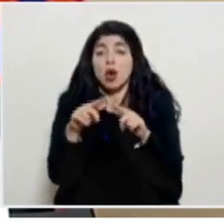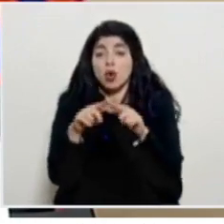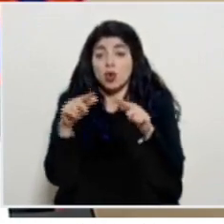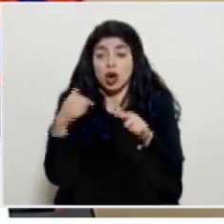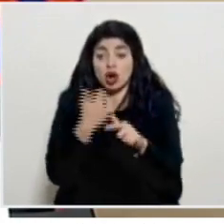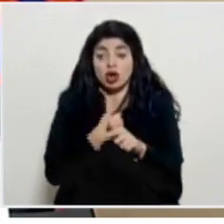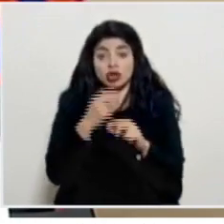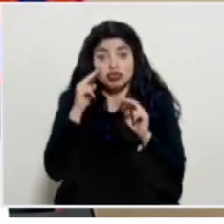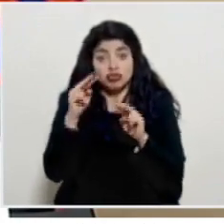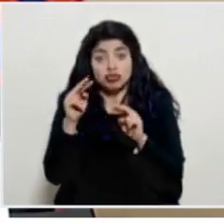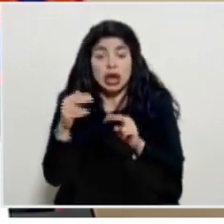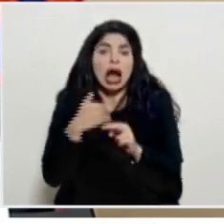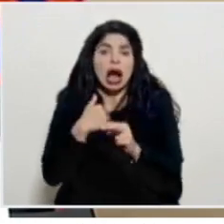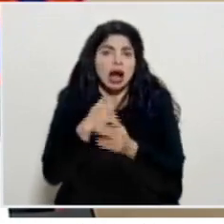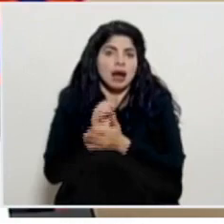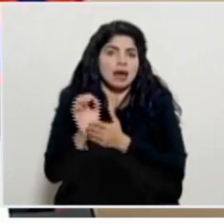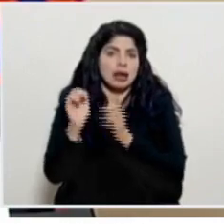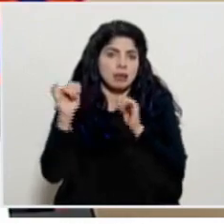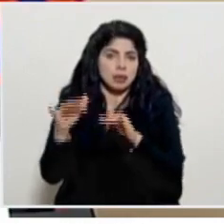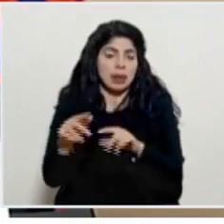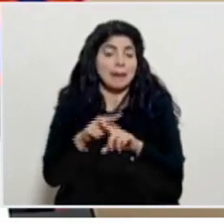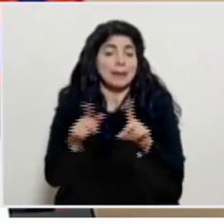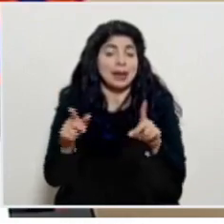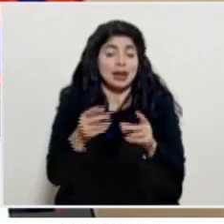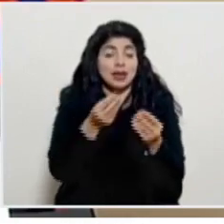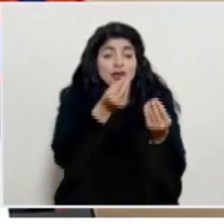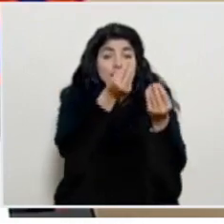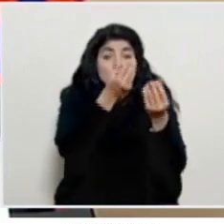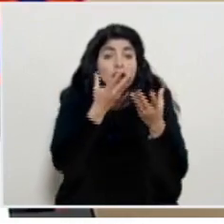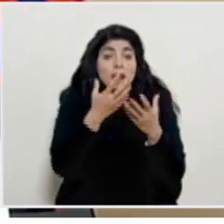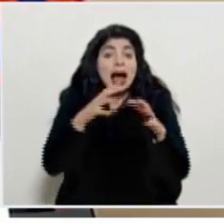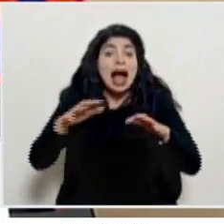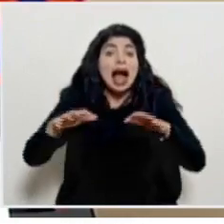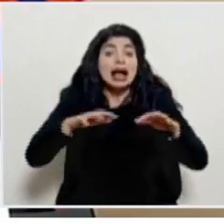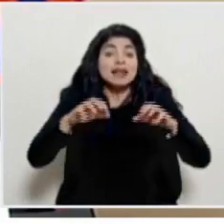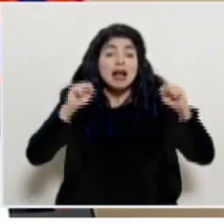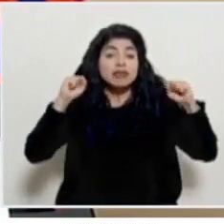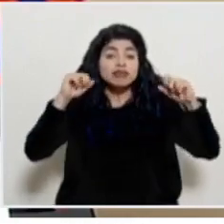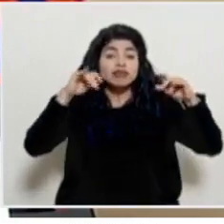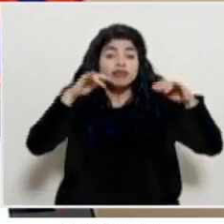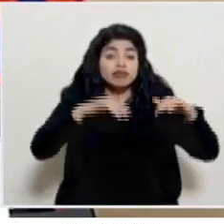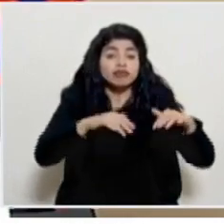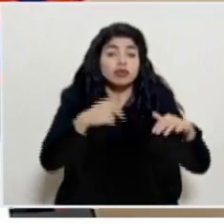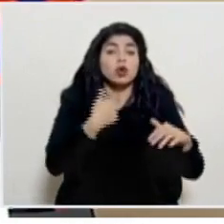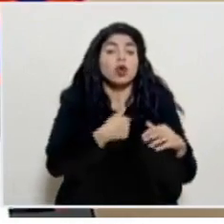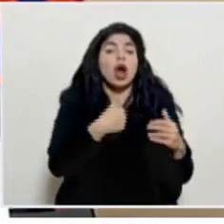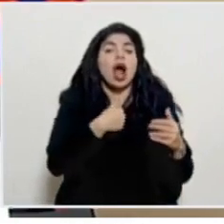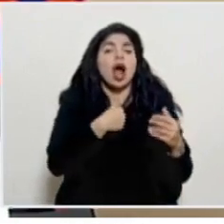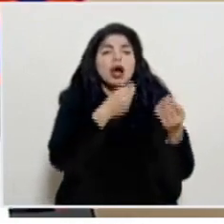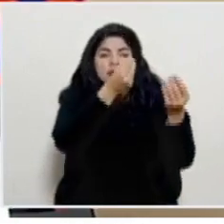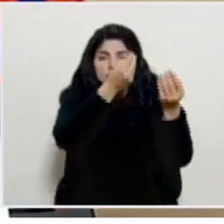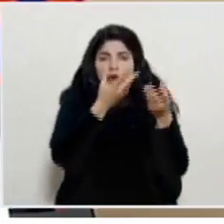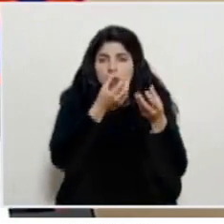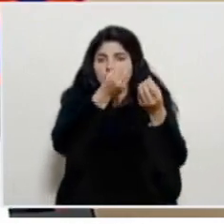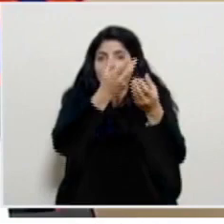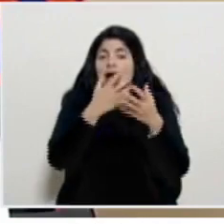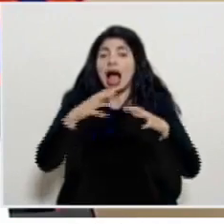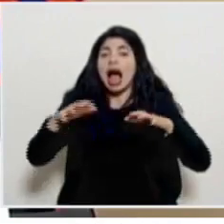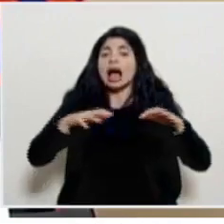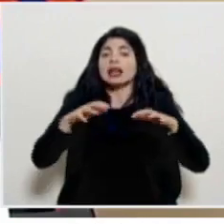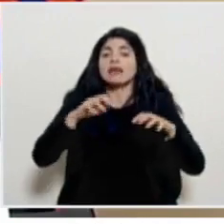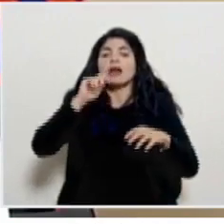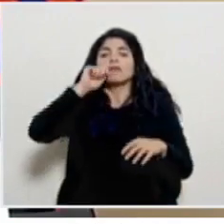inspeccionado ahora el reporte de actividades masivas nosotros lo que tenemos es reportes de actividades